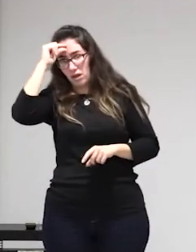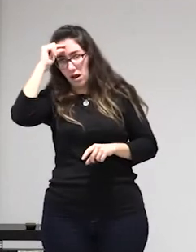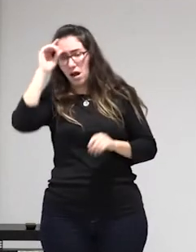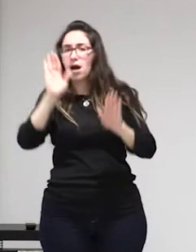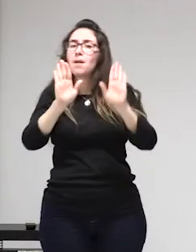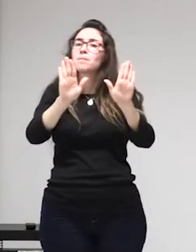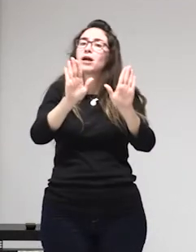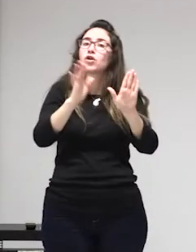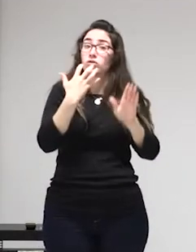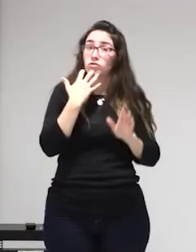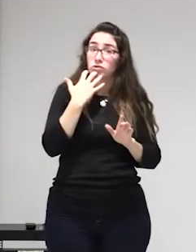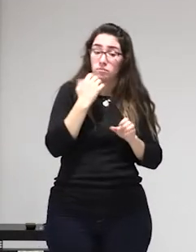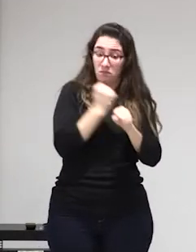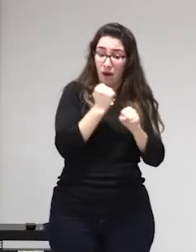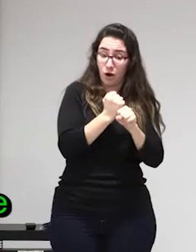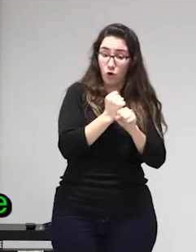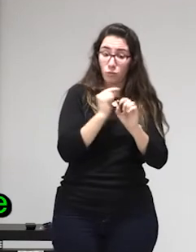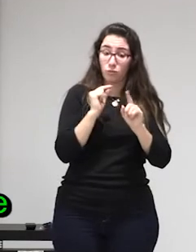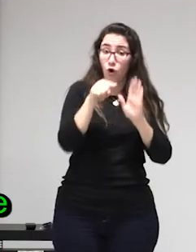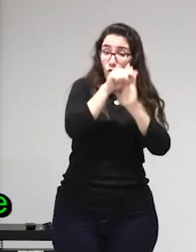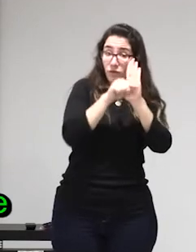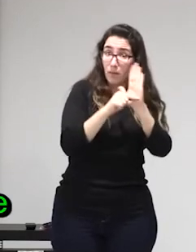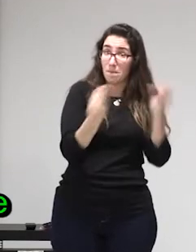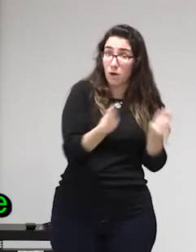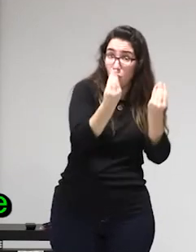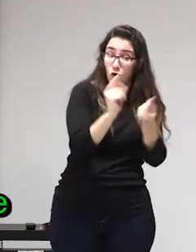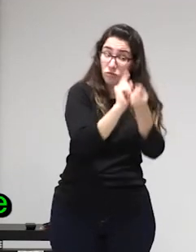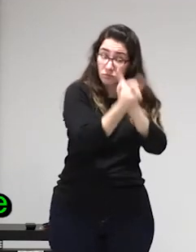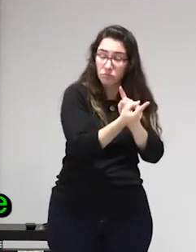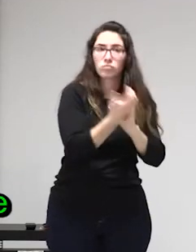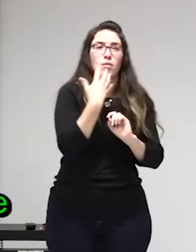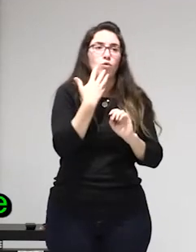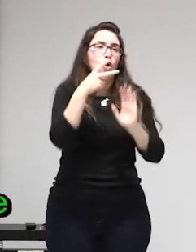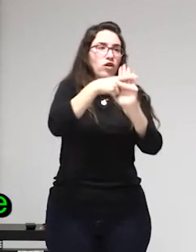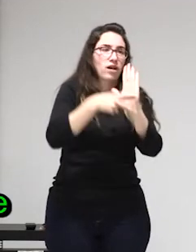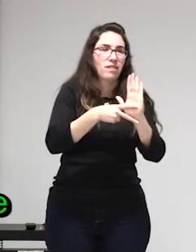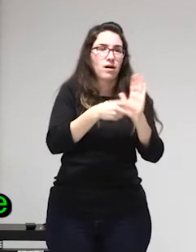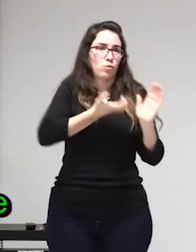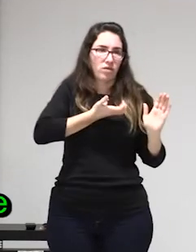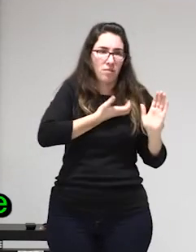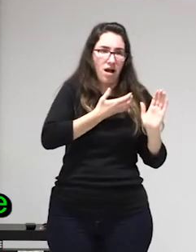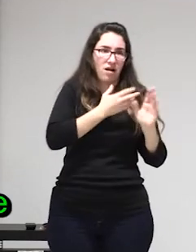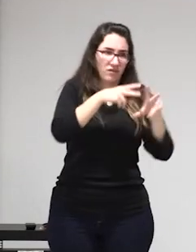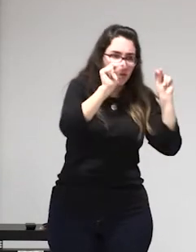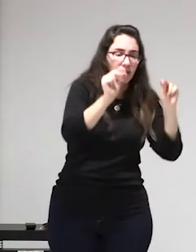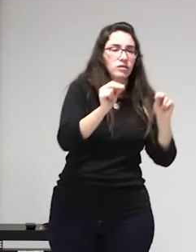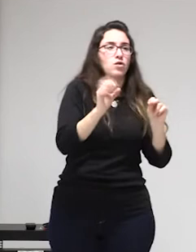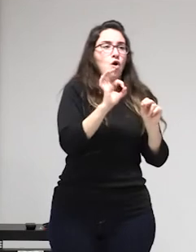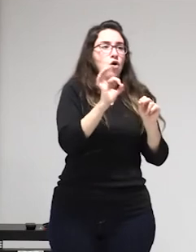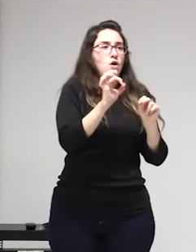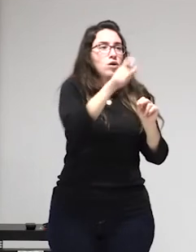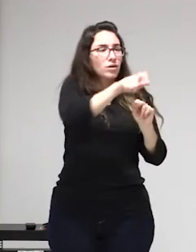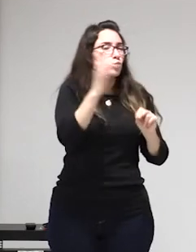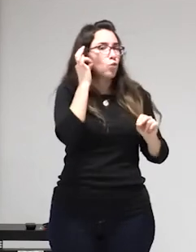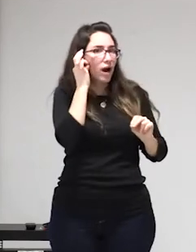tres páginas con artículos que tenían obviamente estudios de campo etcétera en ninguno